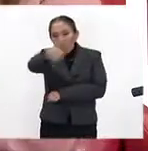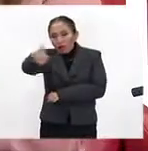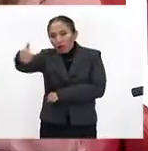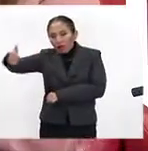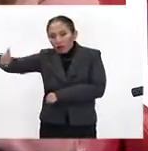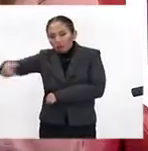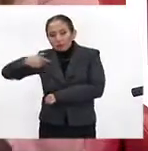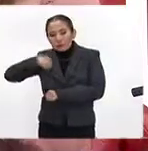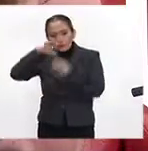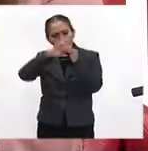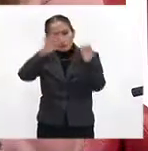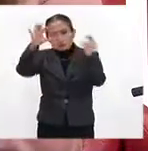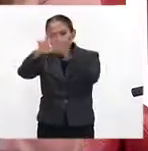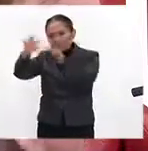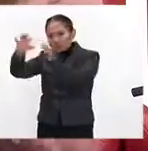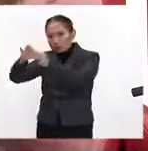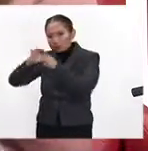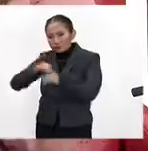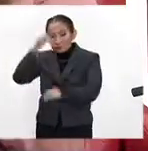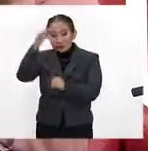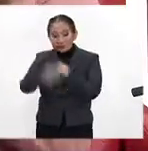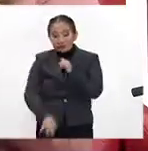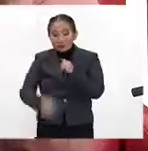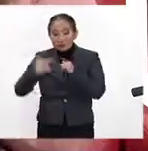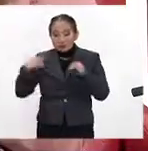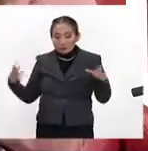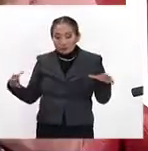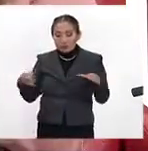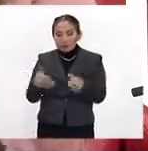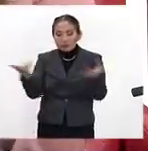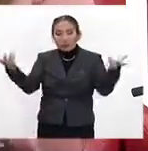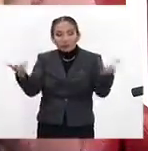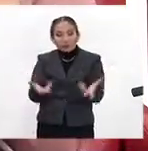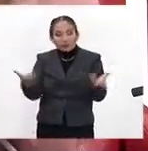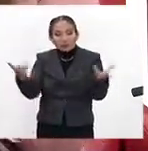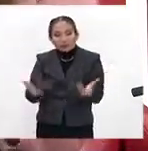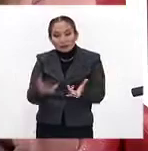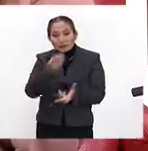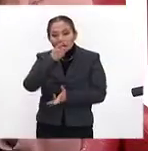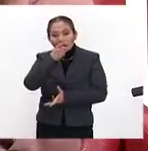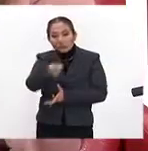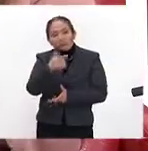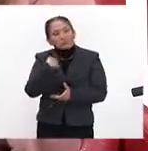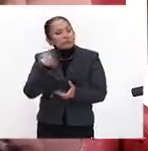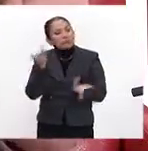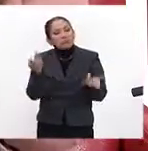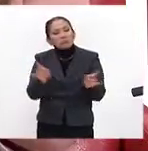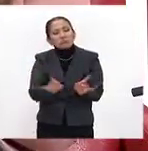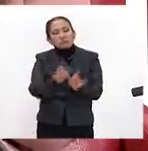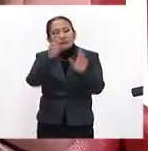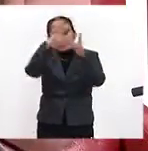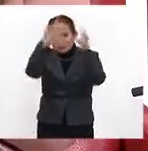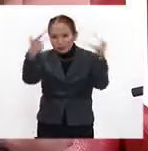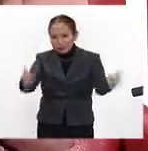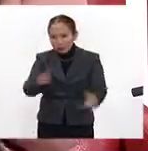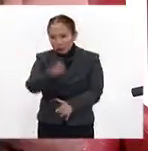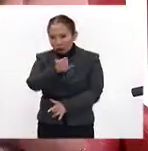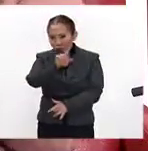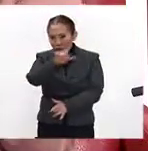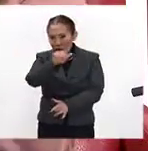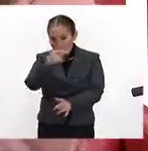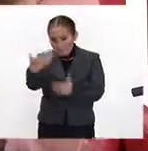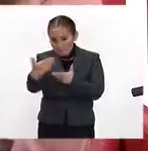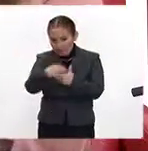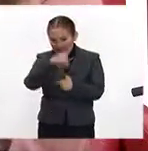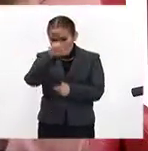Les doy esta plática y al final los pongo a actuar y les doy una situación de bullying porque los quiero hacer a ellos